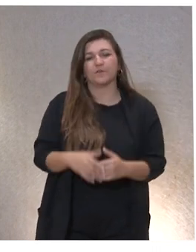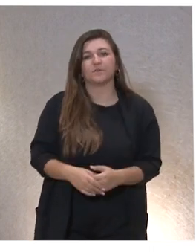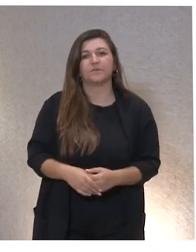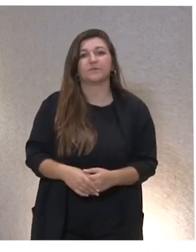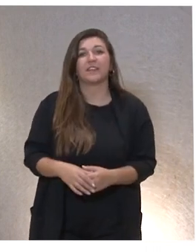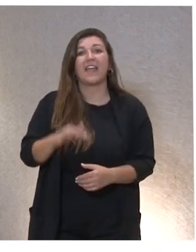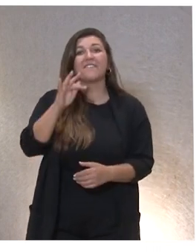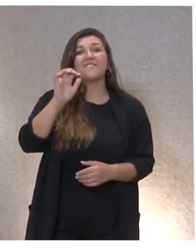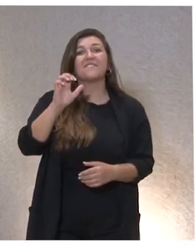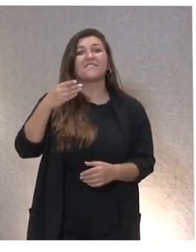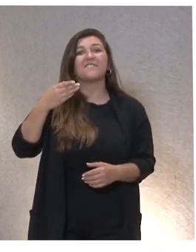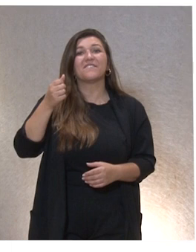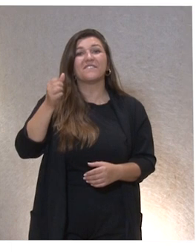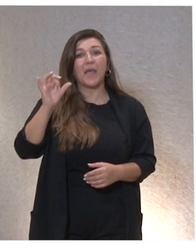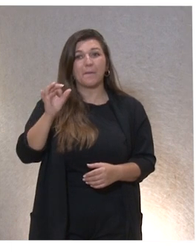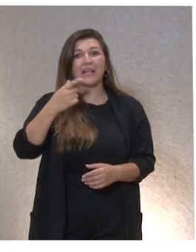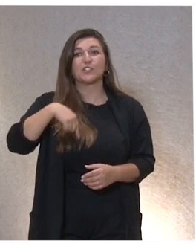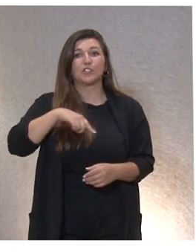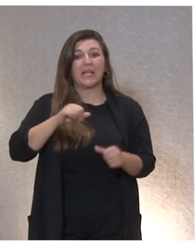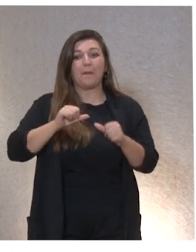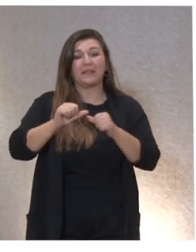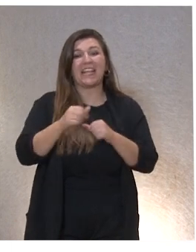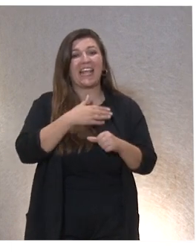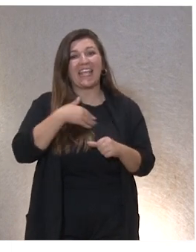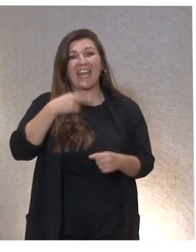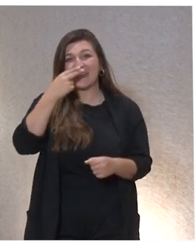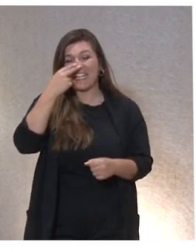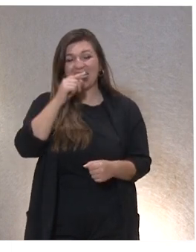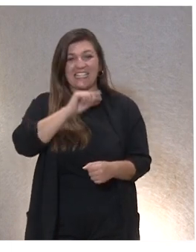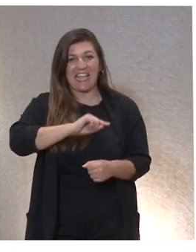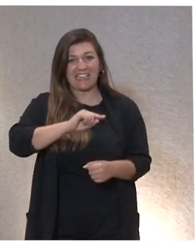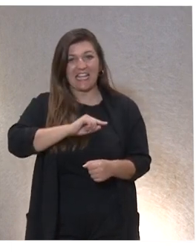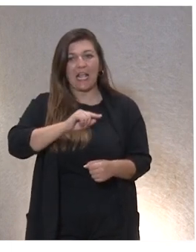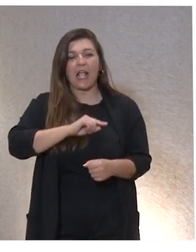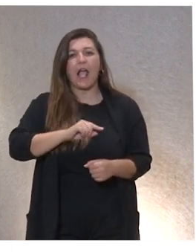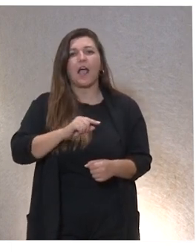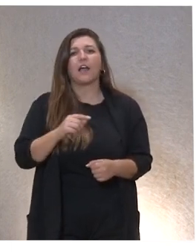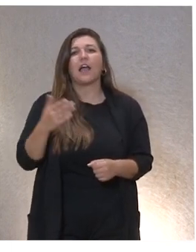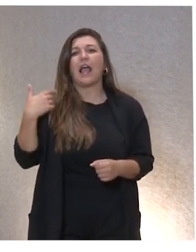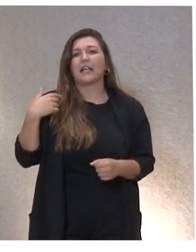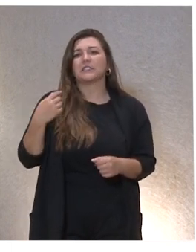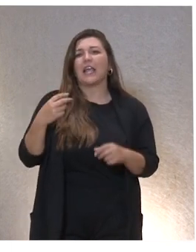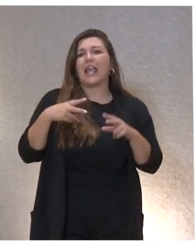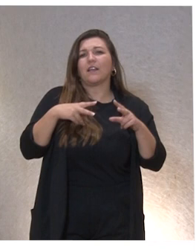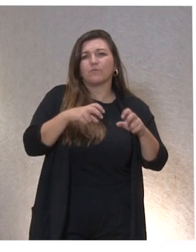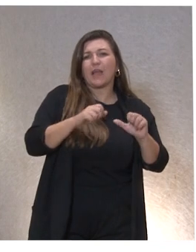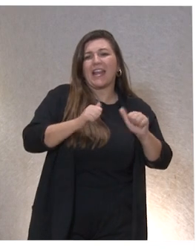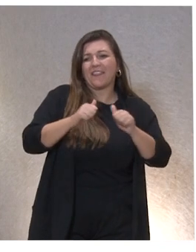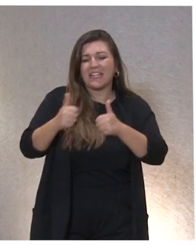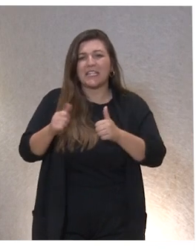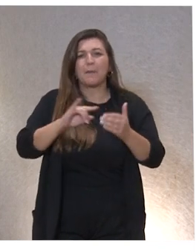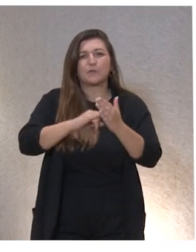Bueno, en FEBAS partimos de un interés por la ética que ha resultado en varias iniciativas y proyectos que quizás